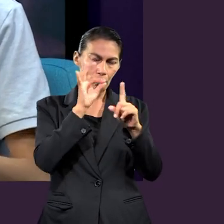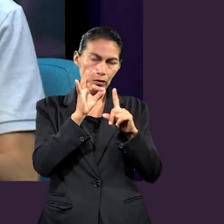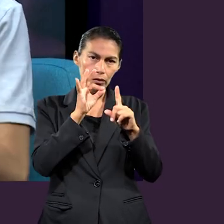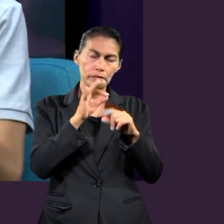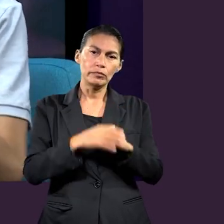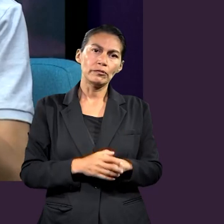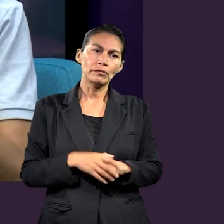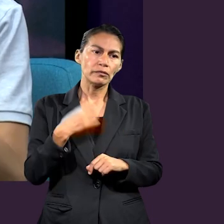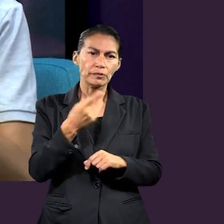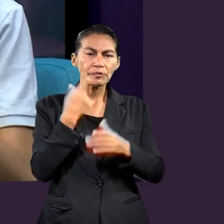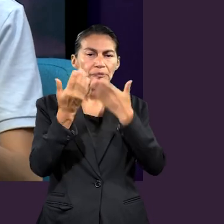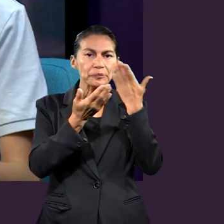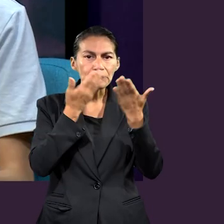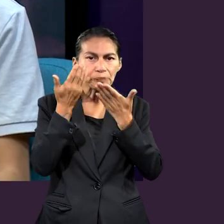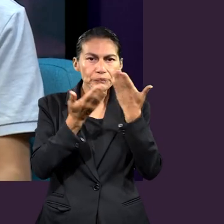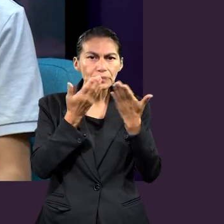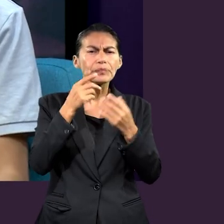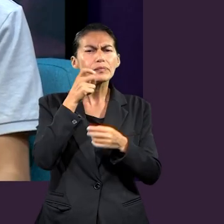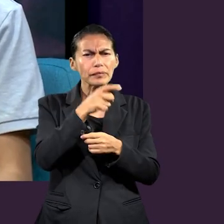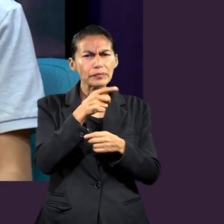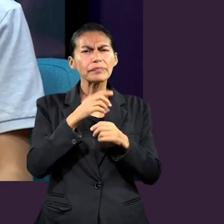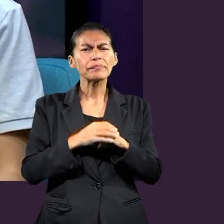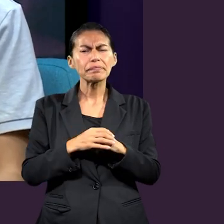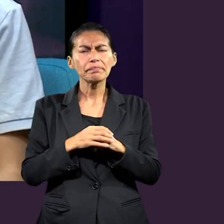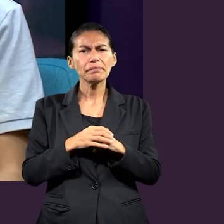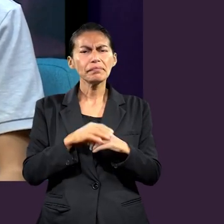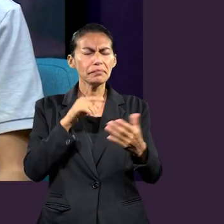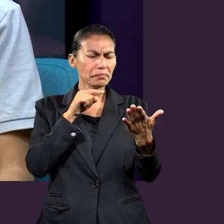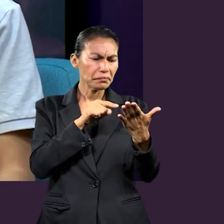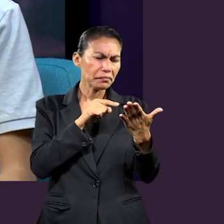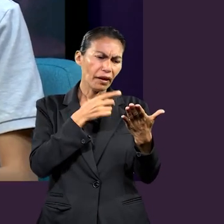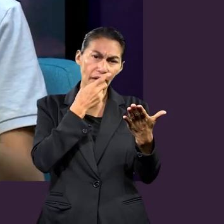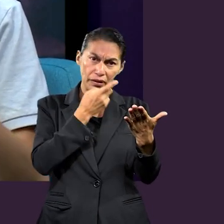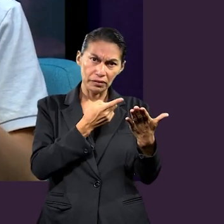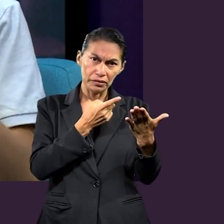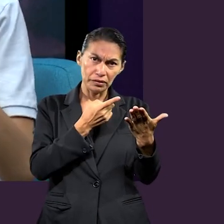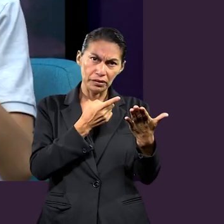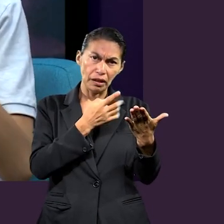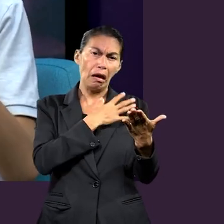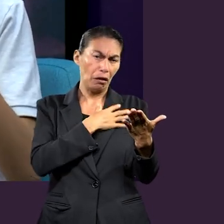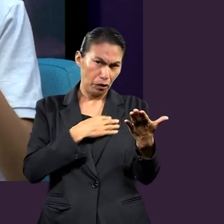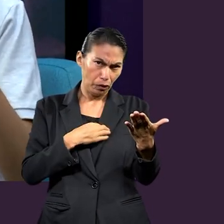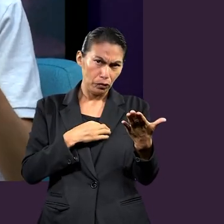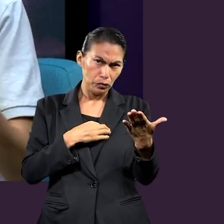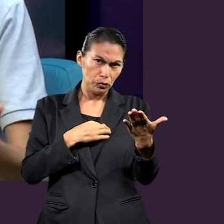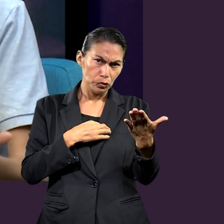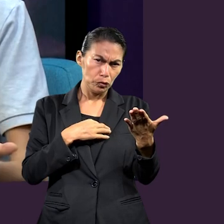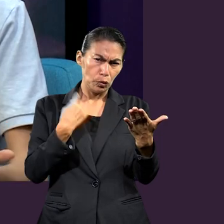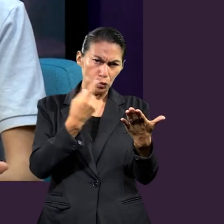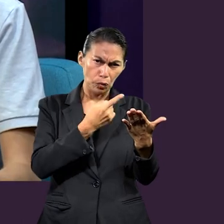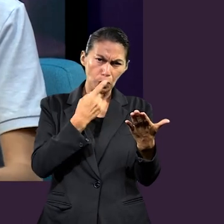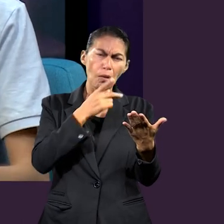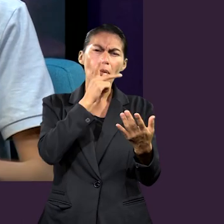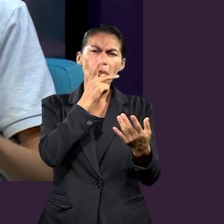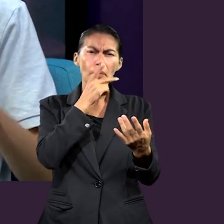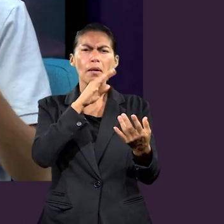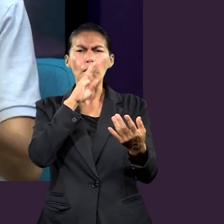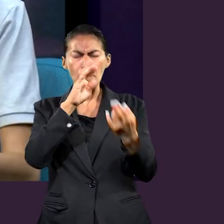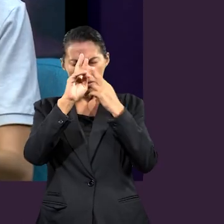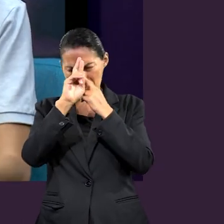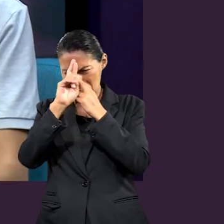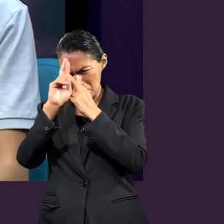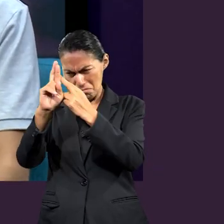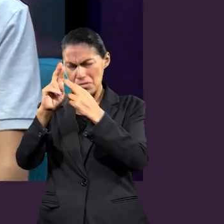Efesios, en lo que nos tocó estudiar, se nos insta tanto a los, bueno, sí, a los hijos, a que